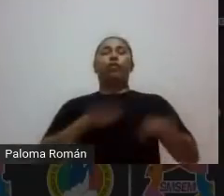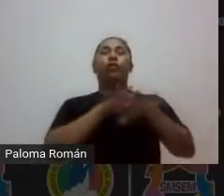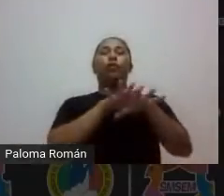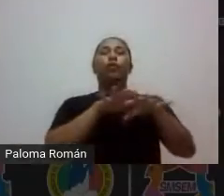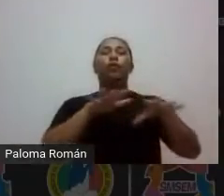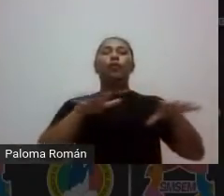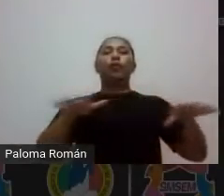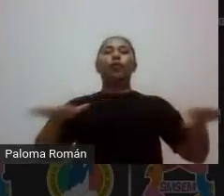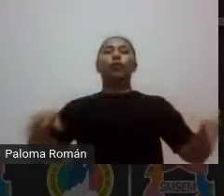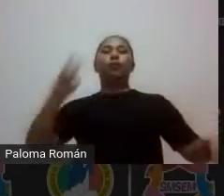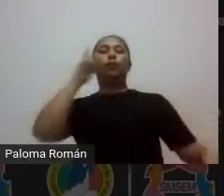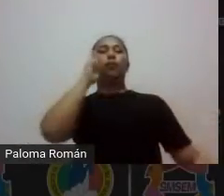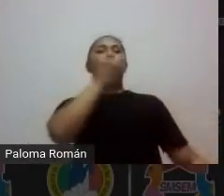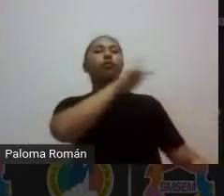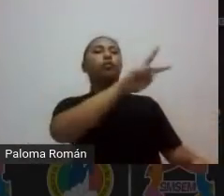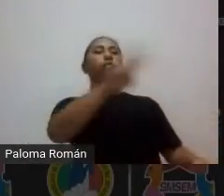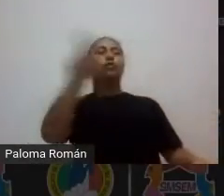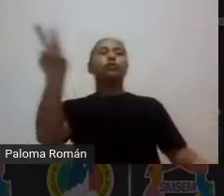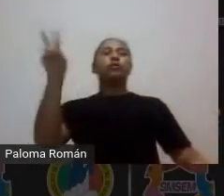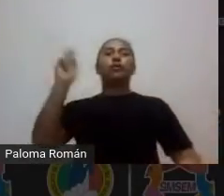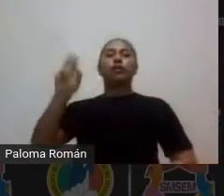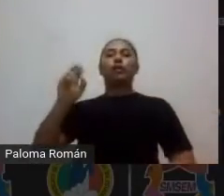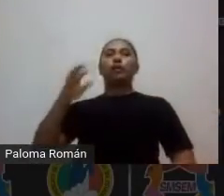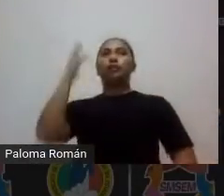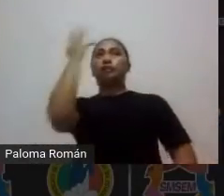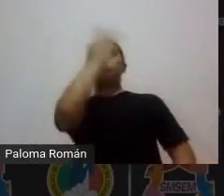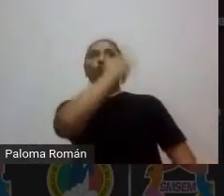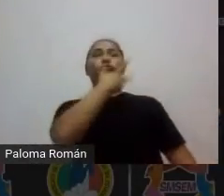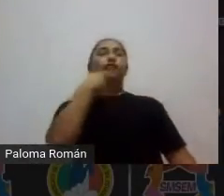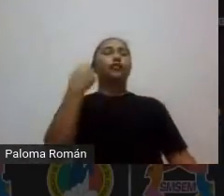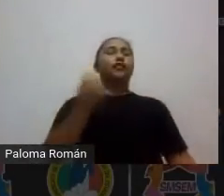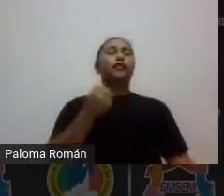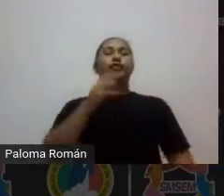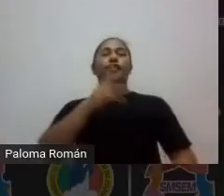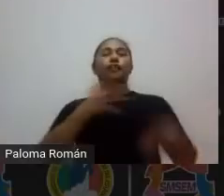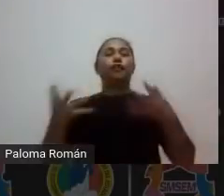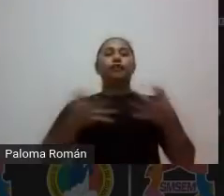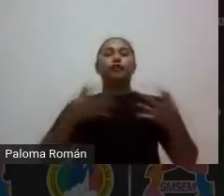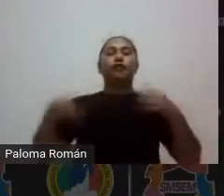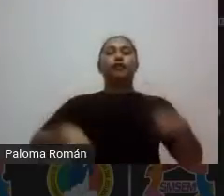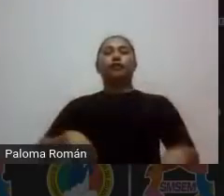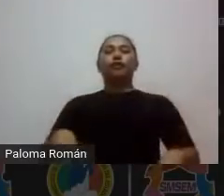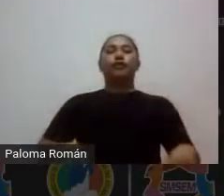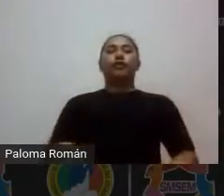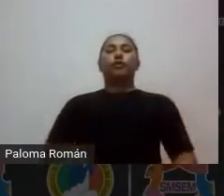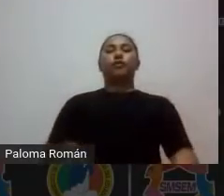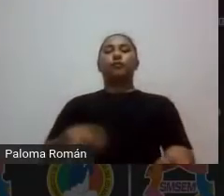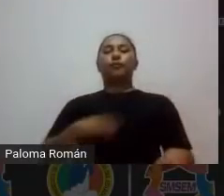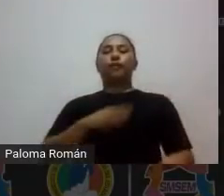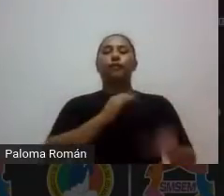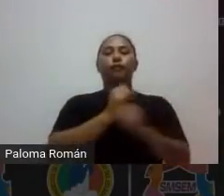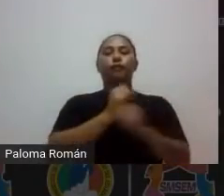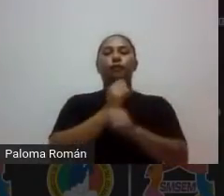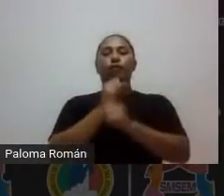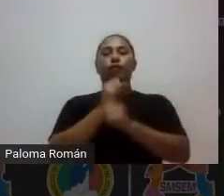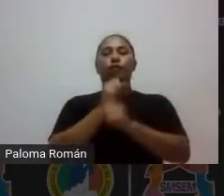hechos para que luzcan sus competencias al haber desarrollado ese estudio basado en fenómenos el fenómeno